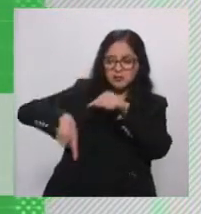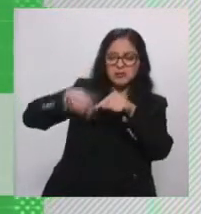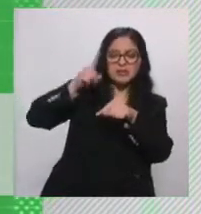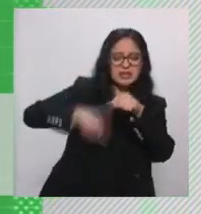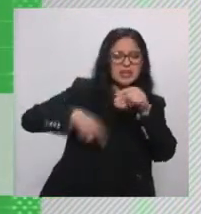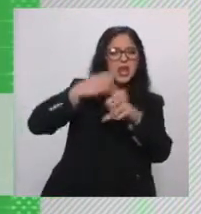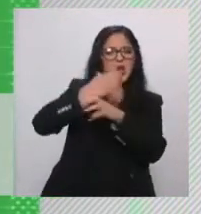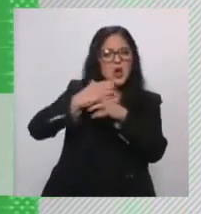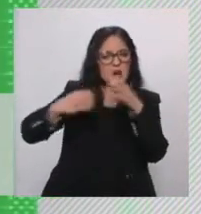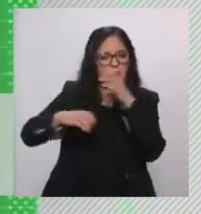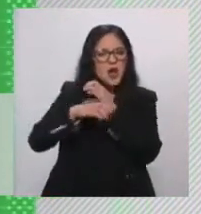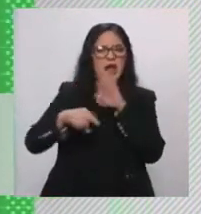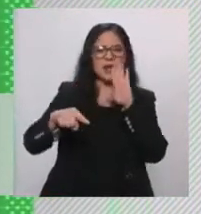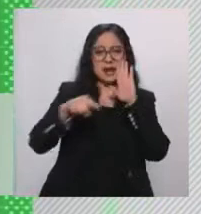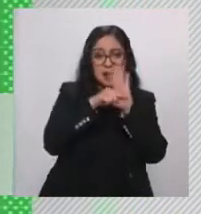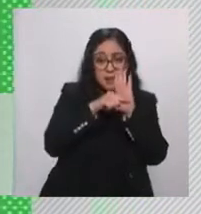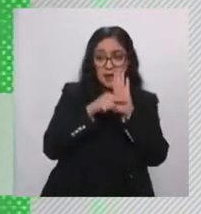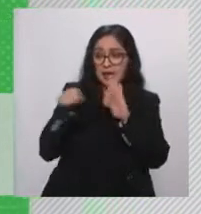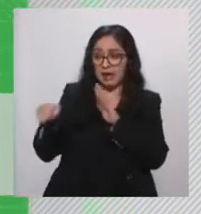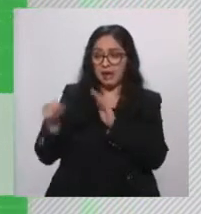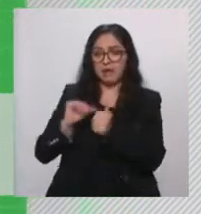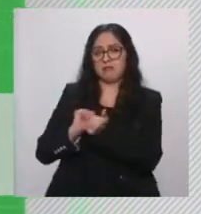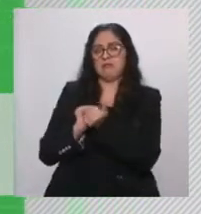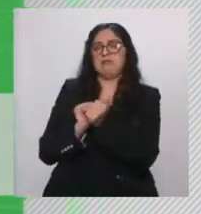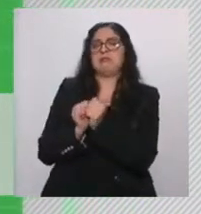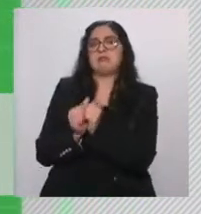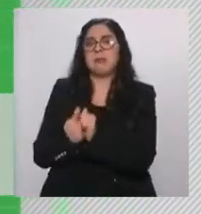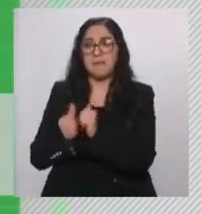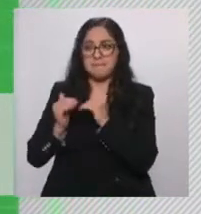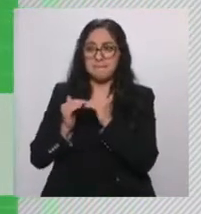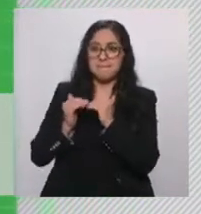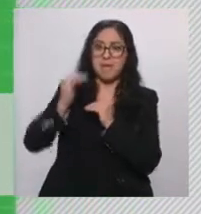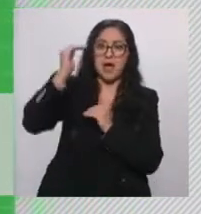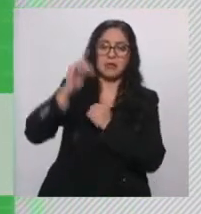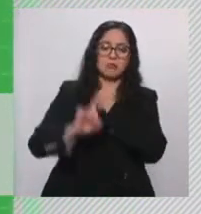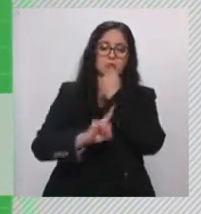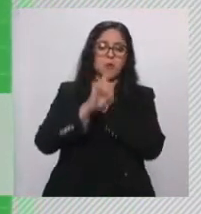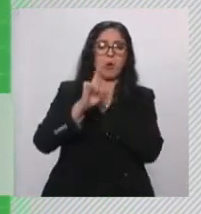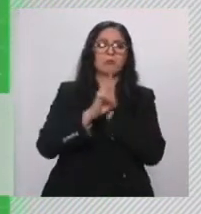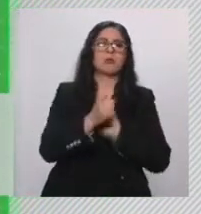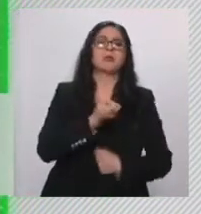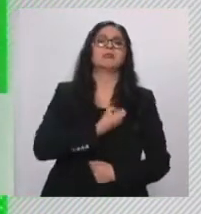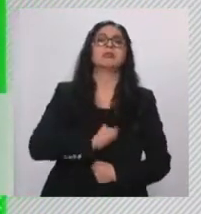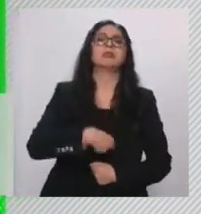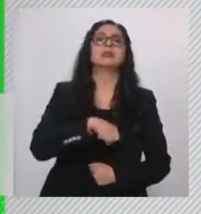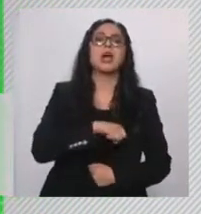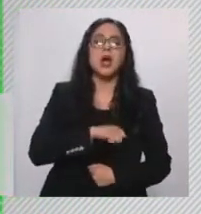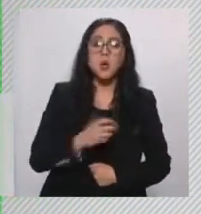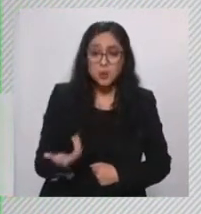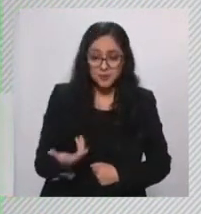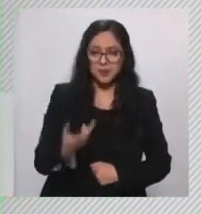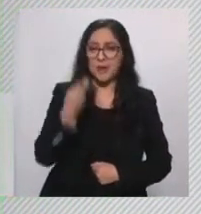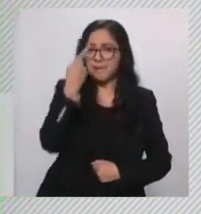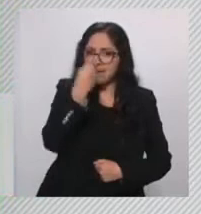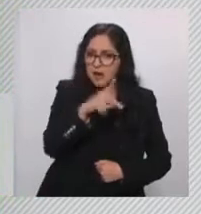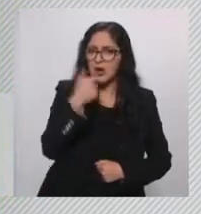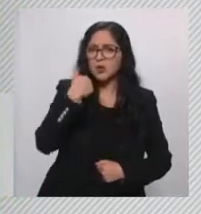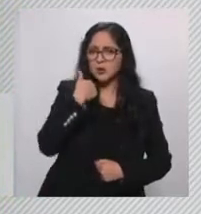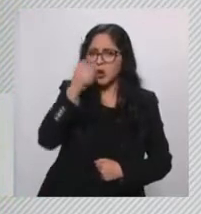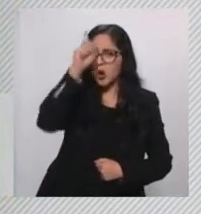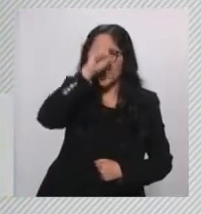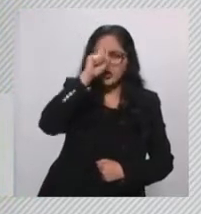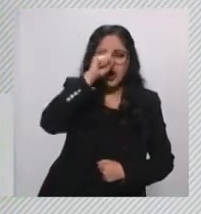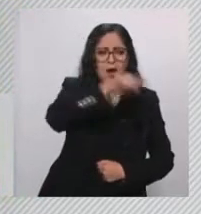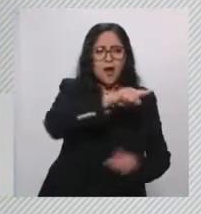a las cuales en exceso pueden llegar, incluso afectar la salud. Entonces, remojo, si no tienes tiempo, pues lo ideal,